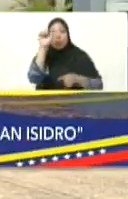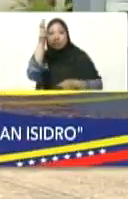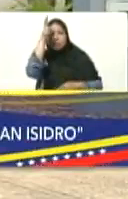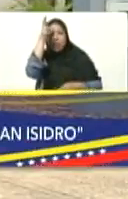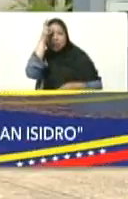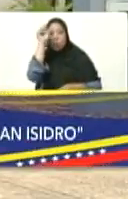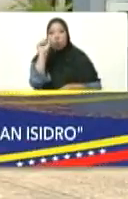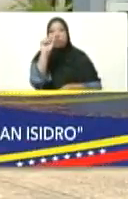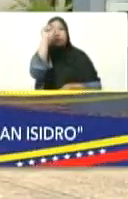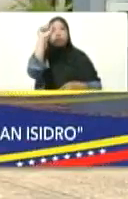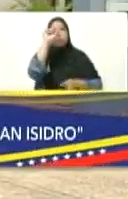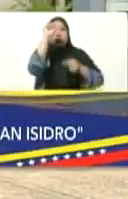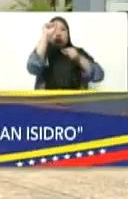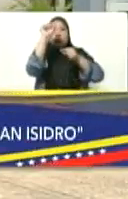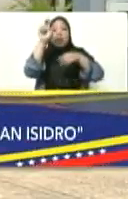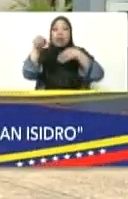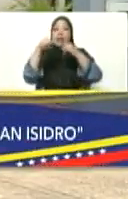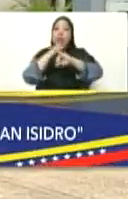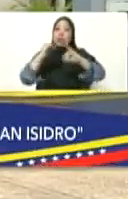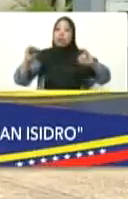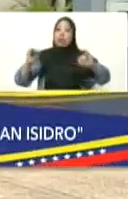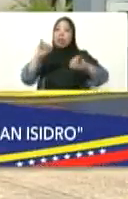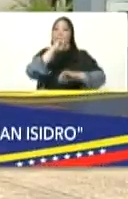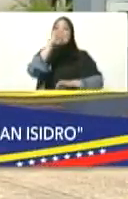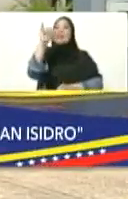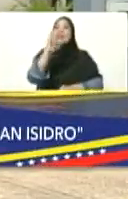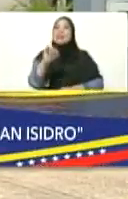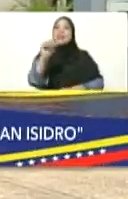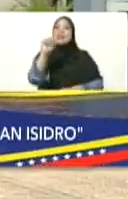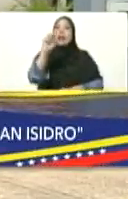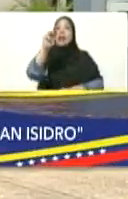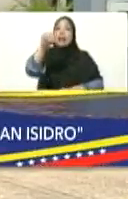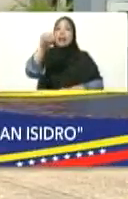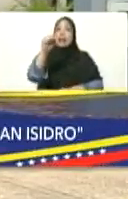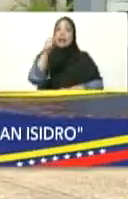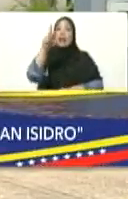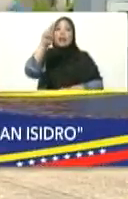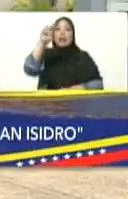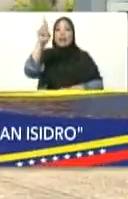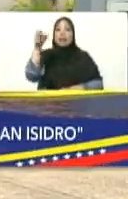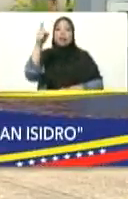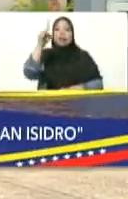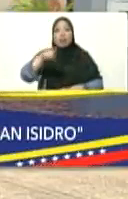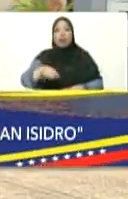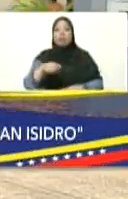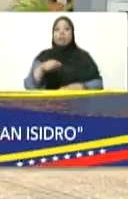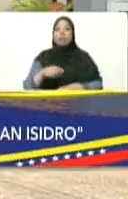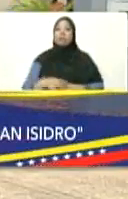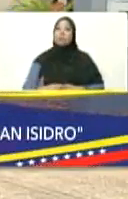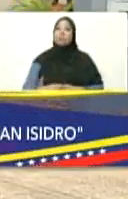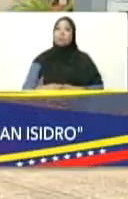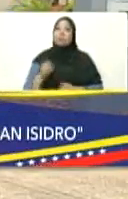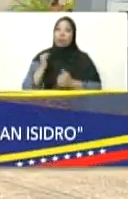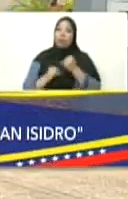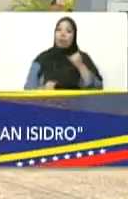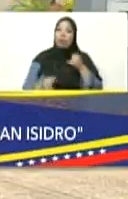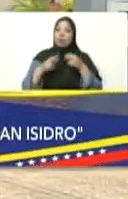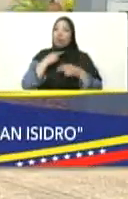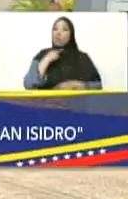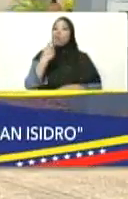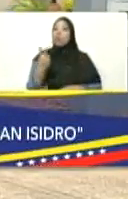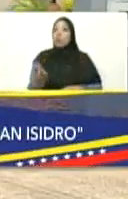Sanare, Monseñor Iturriza, está Elianni Montero, ella es monasterio, perdón, ella es vocera